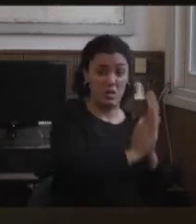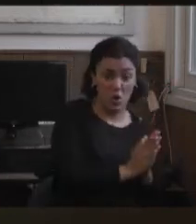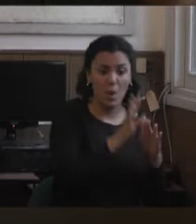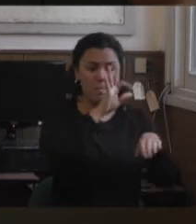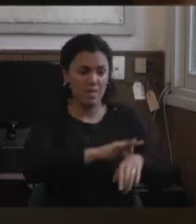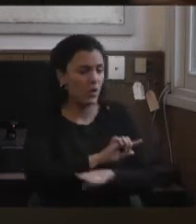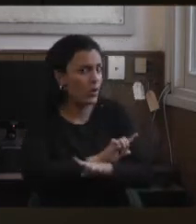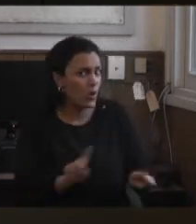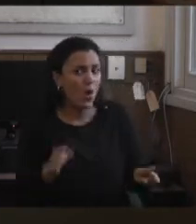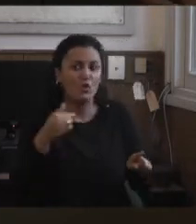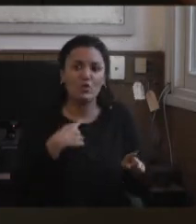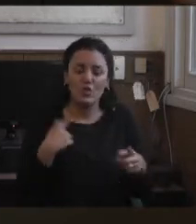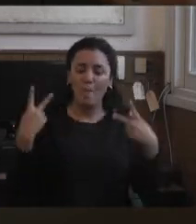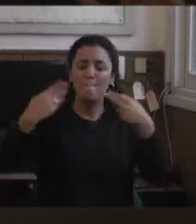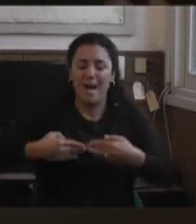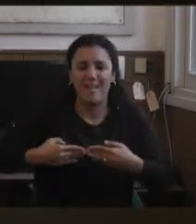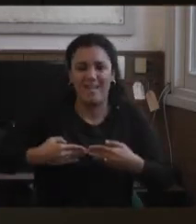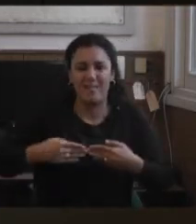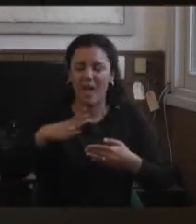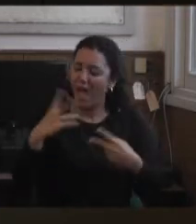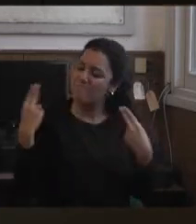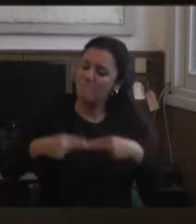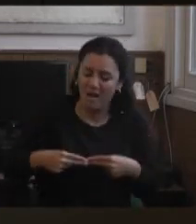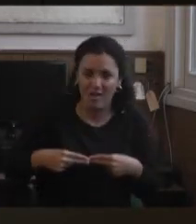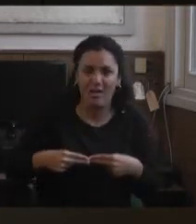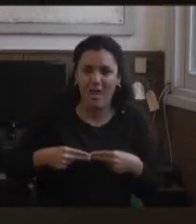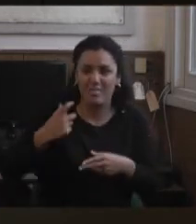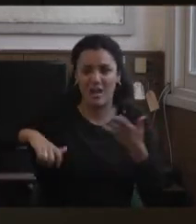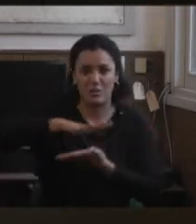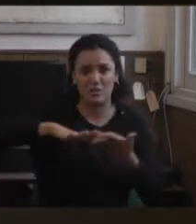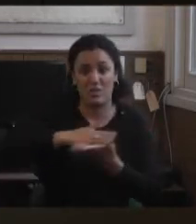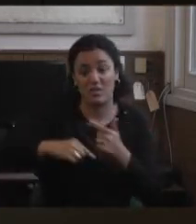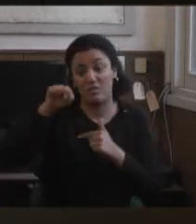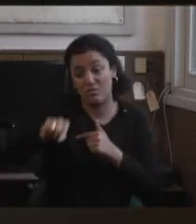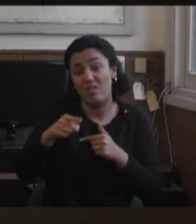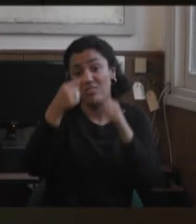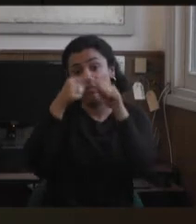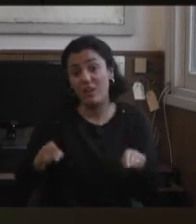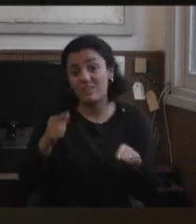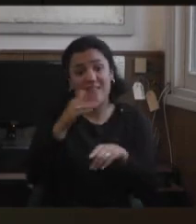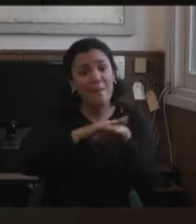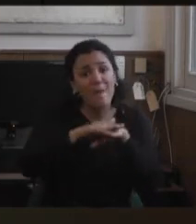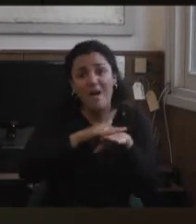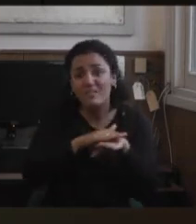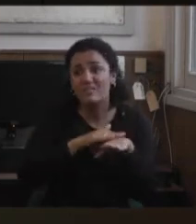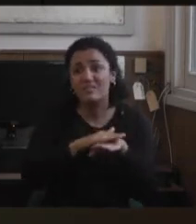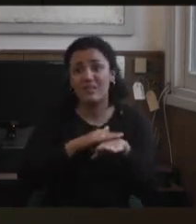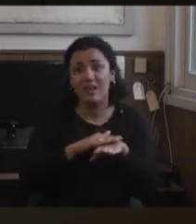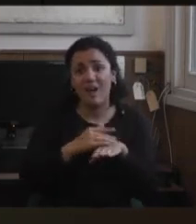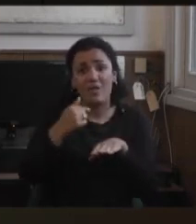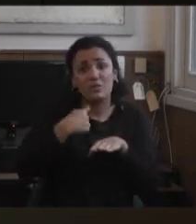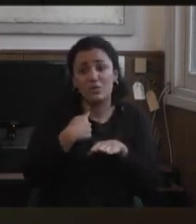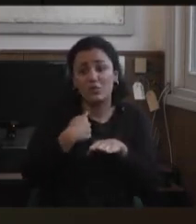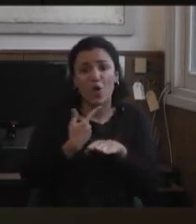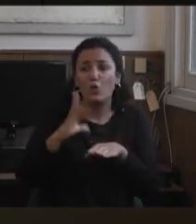Entonces, hacer esa lectura tan simple y tan básica me parece que nos permite ubicarnos en que todos entonces algo podemos